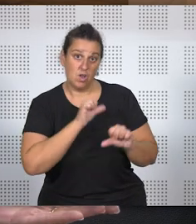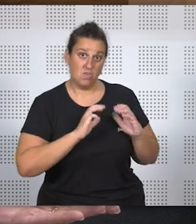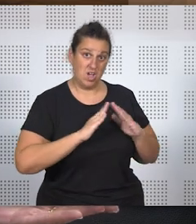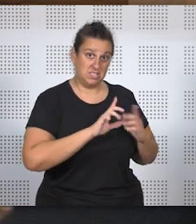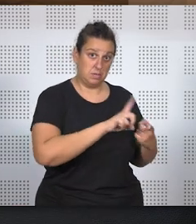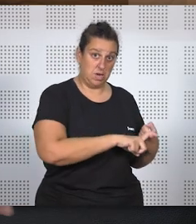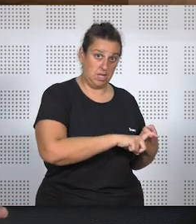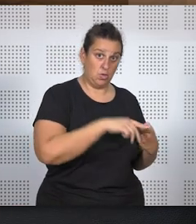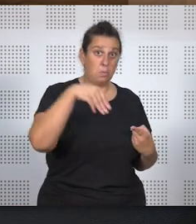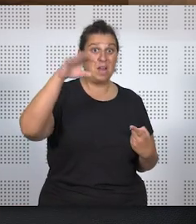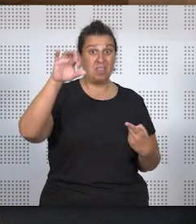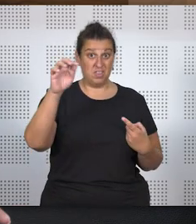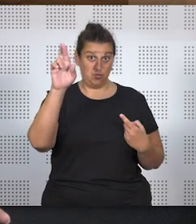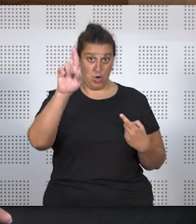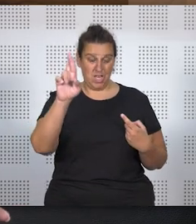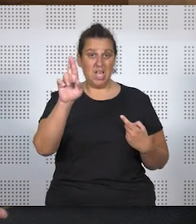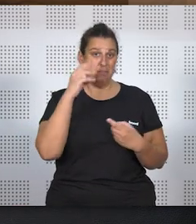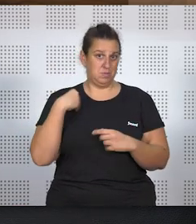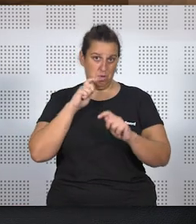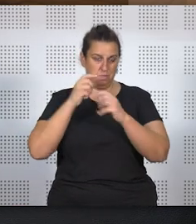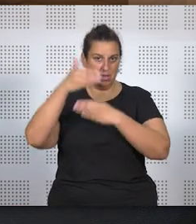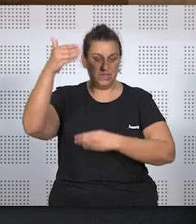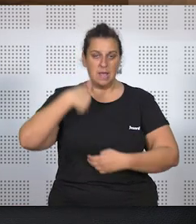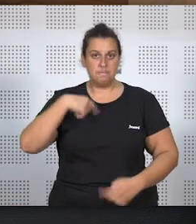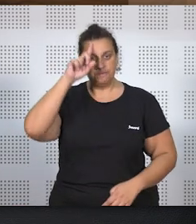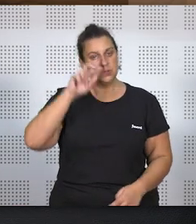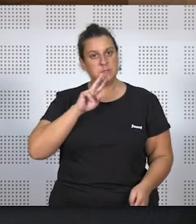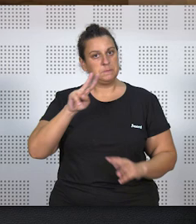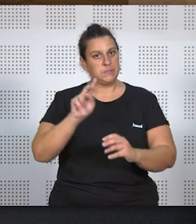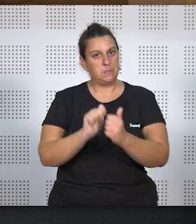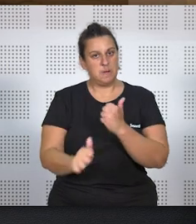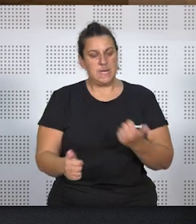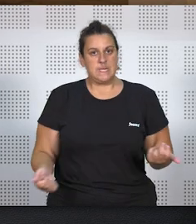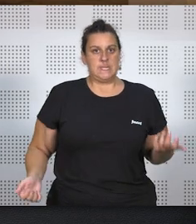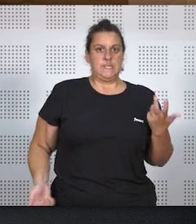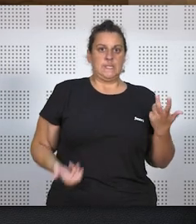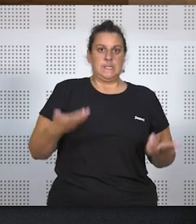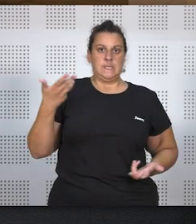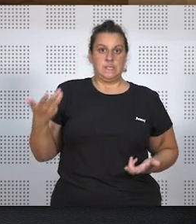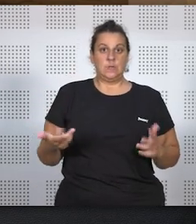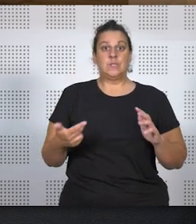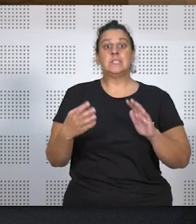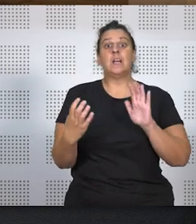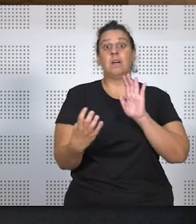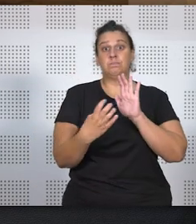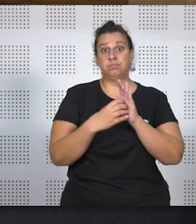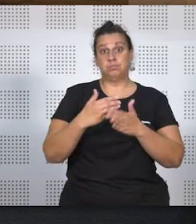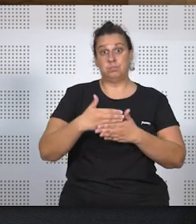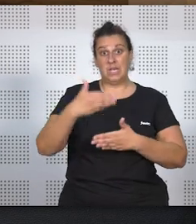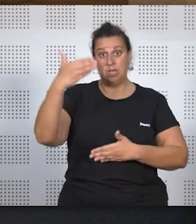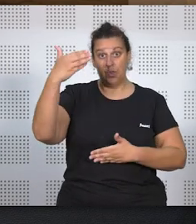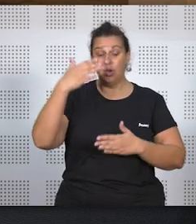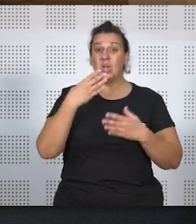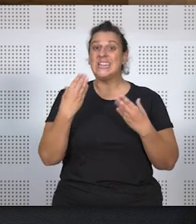mi marido. Y Mercedes Formica no supo qué contestarle. Y entonces, a partir de este artículo, este artículo tiene